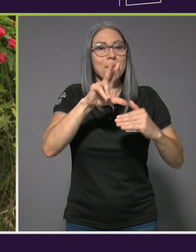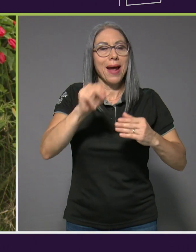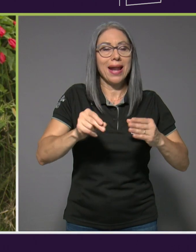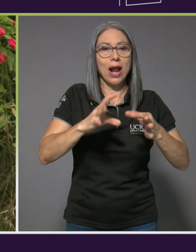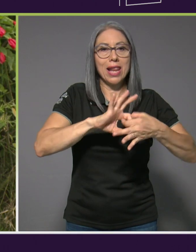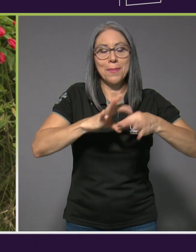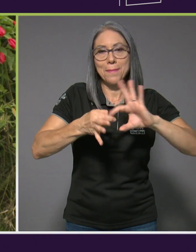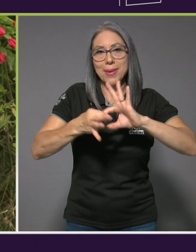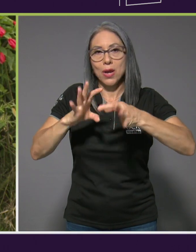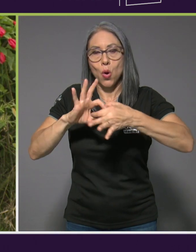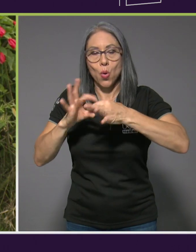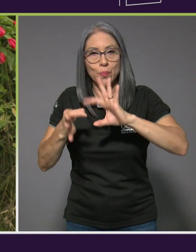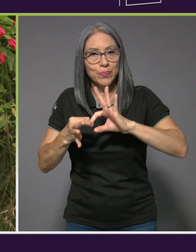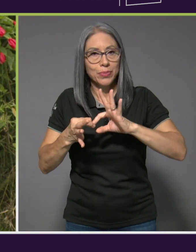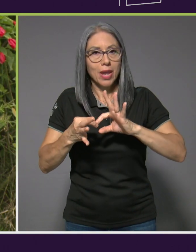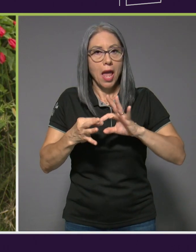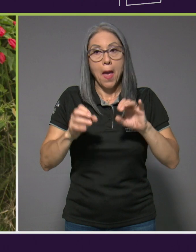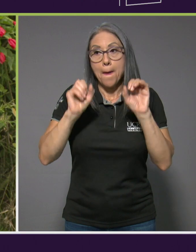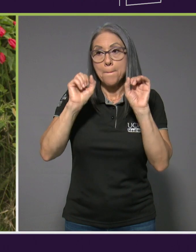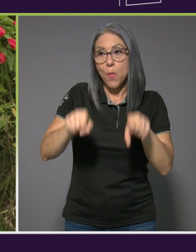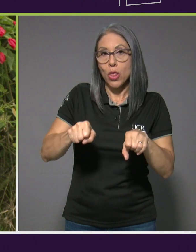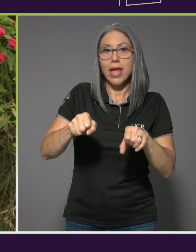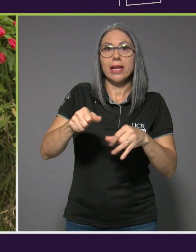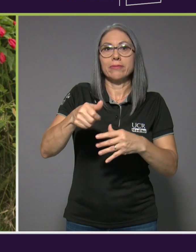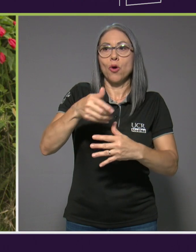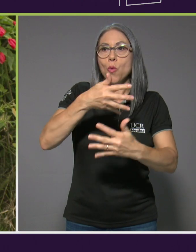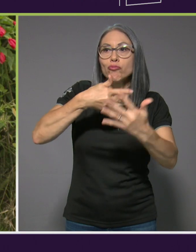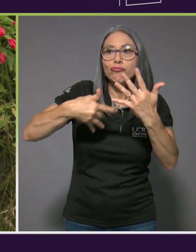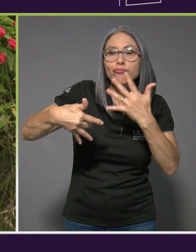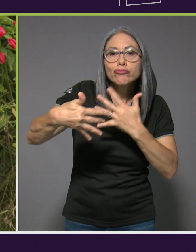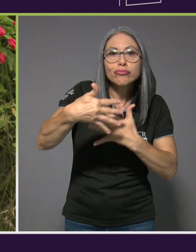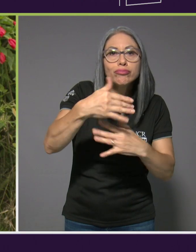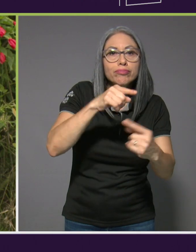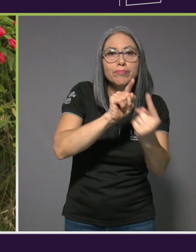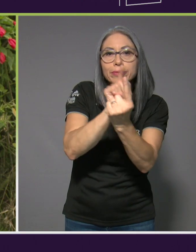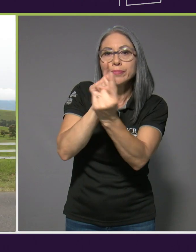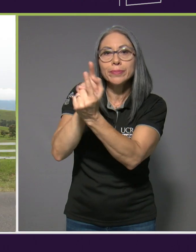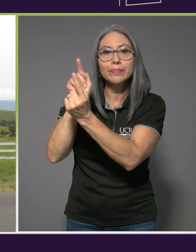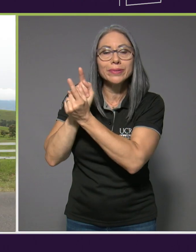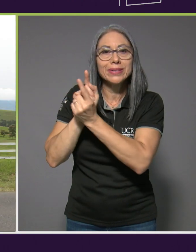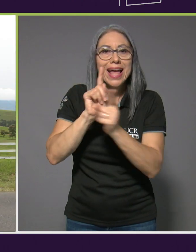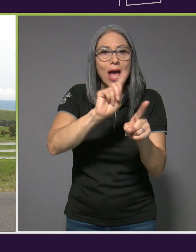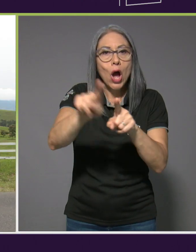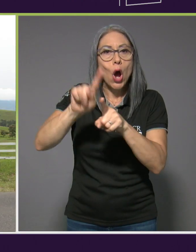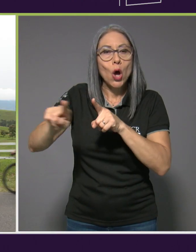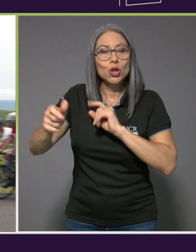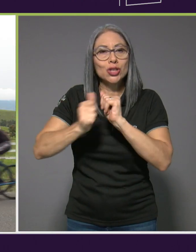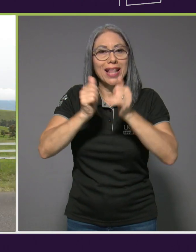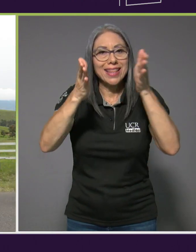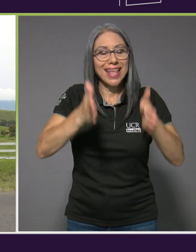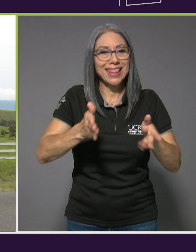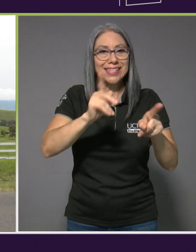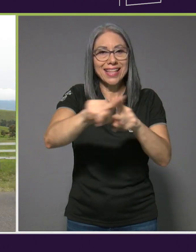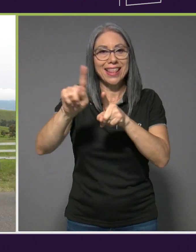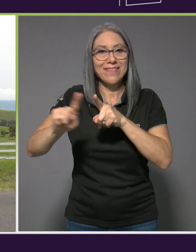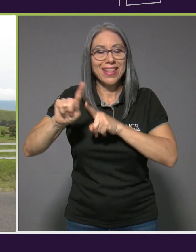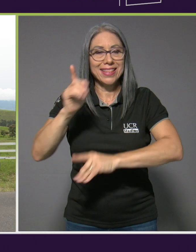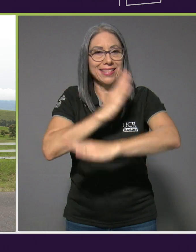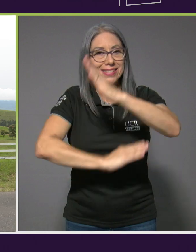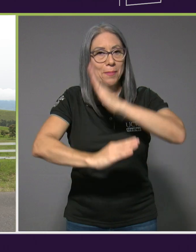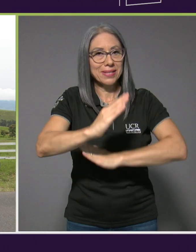poder estar con otros atletas de diferentes discapacidades. Creo que uno